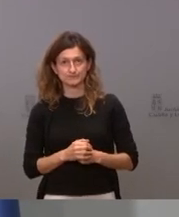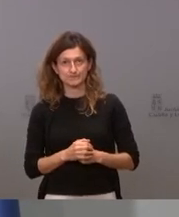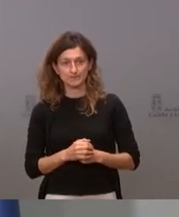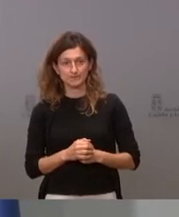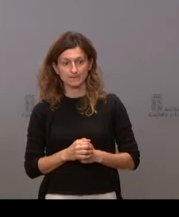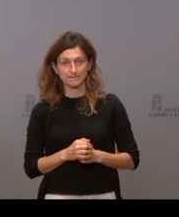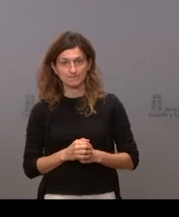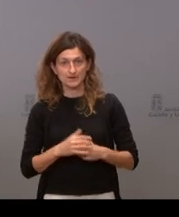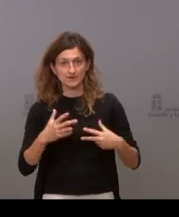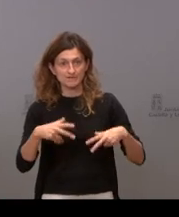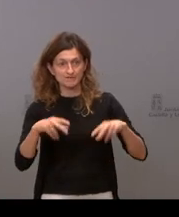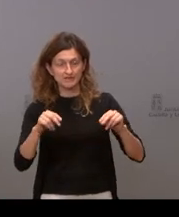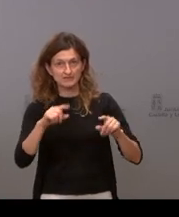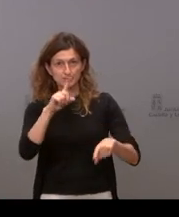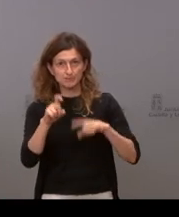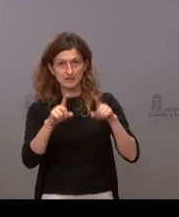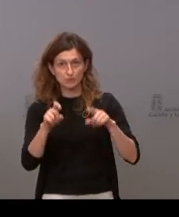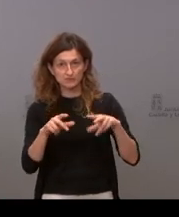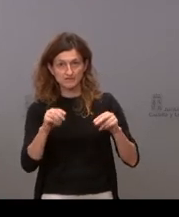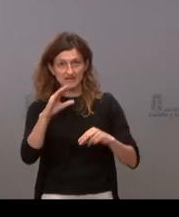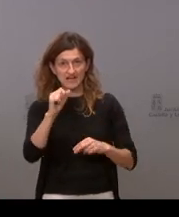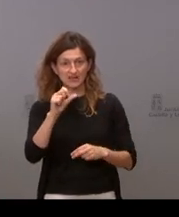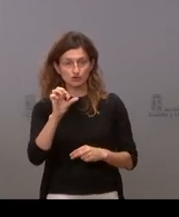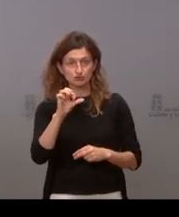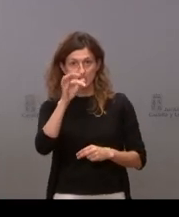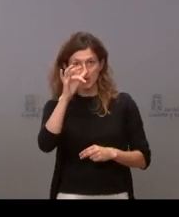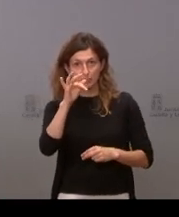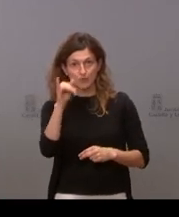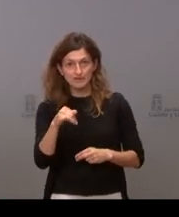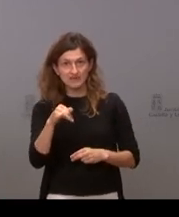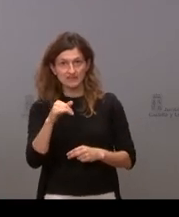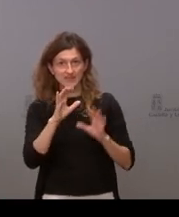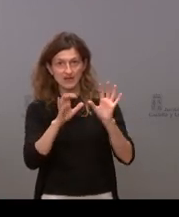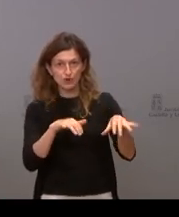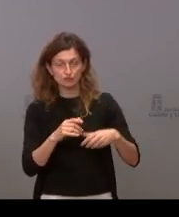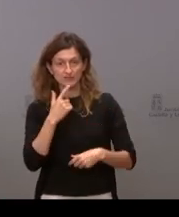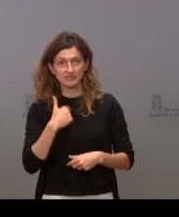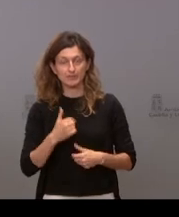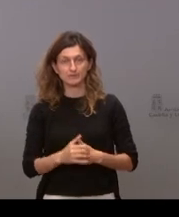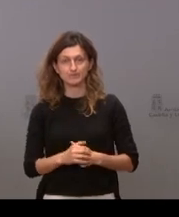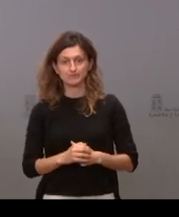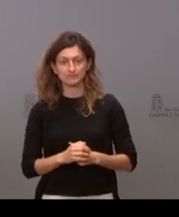pues terminamos este turno de preguntas con Carlos Domínguez de ILEON adelante Carlos